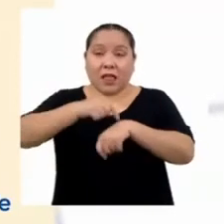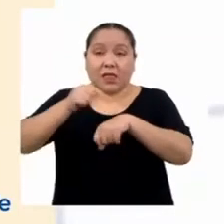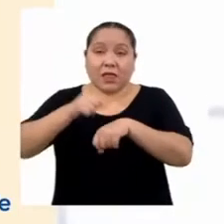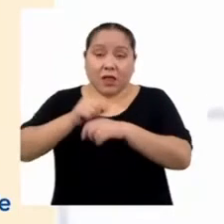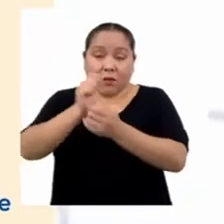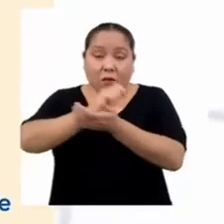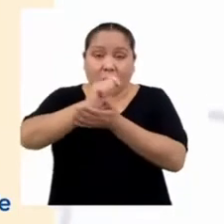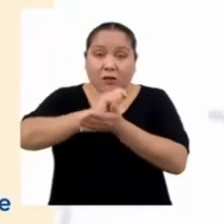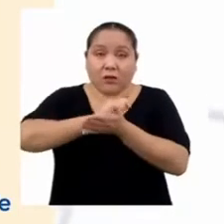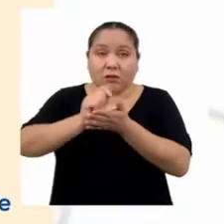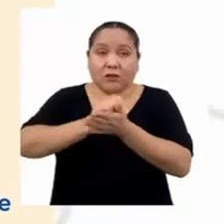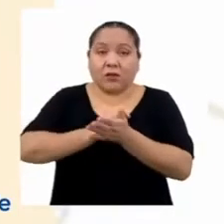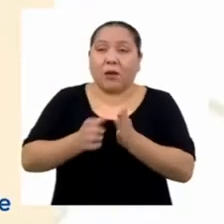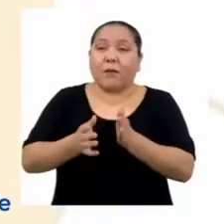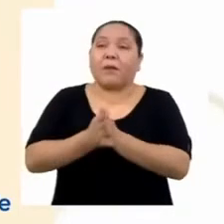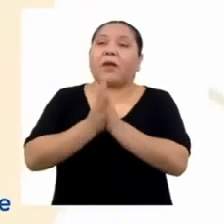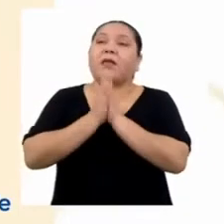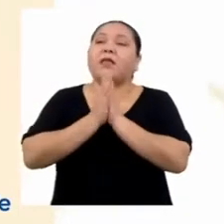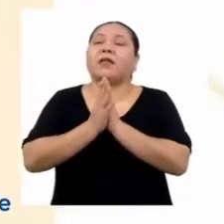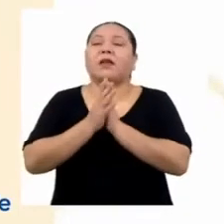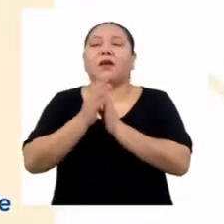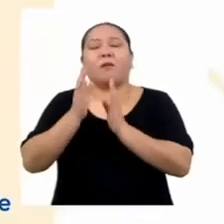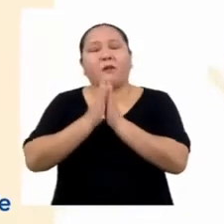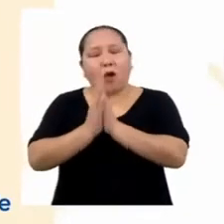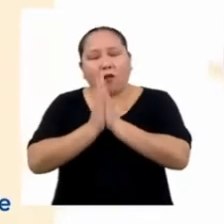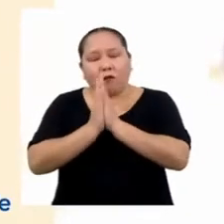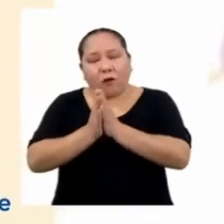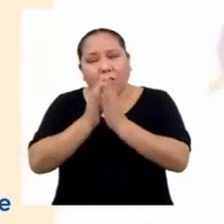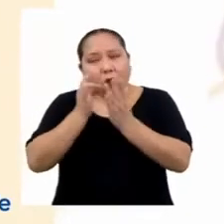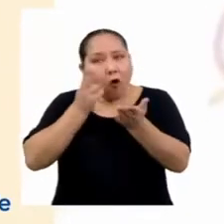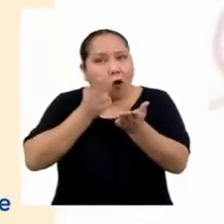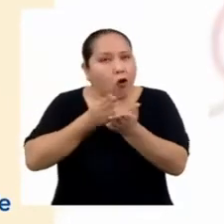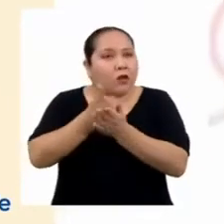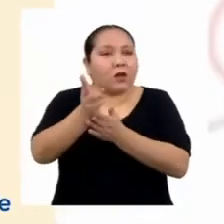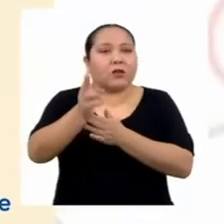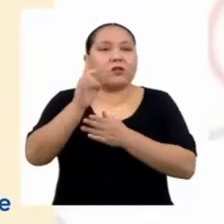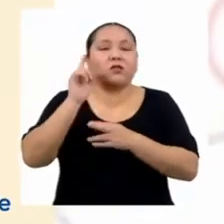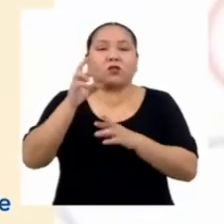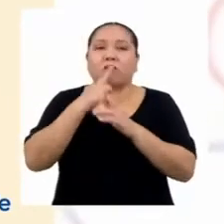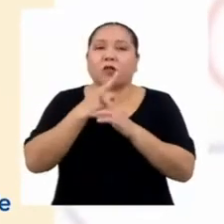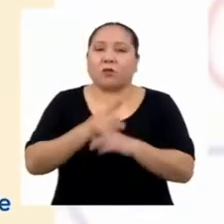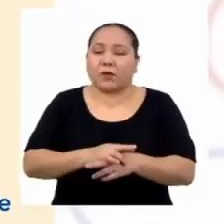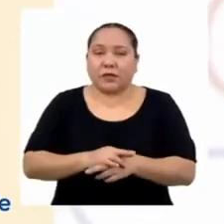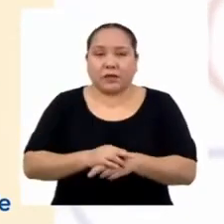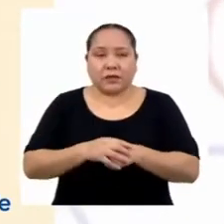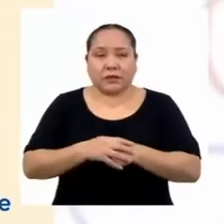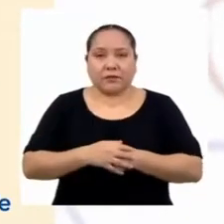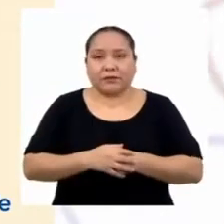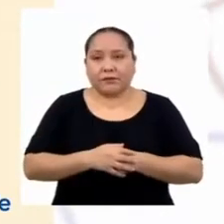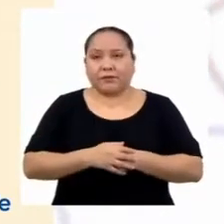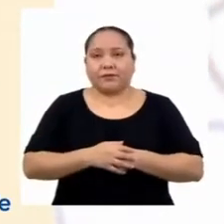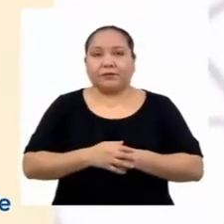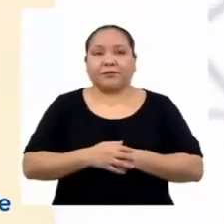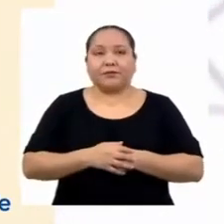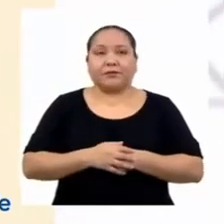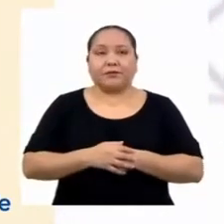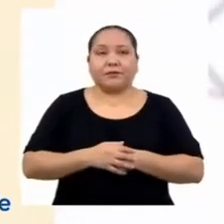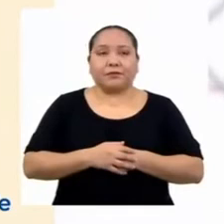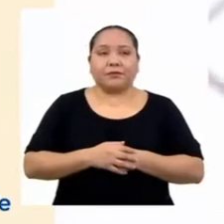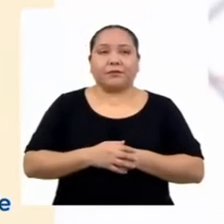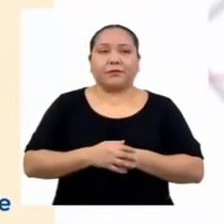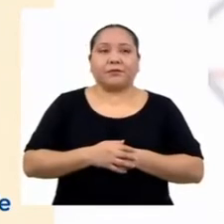pedirles que sean muy honestos con sus respuestas y con una pequeña indicación de cómo responder.